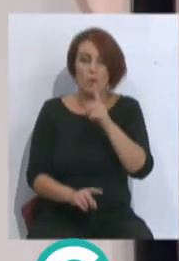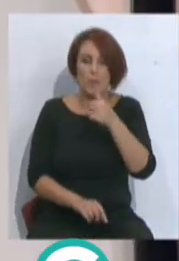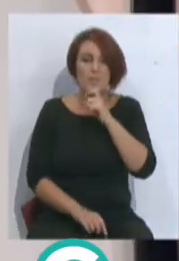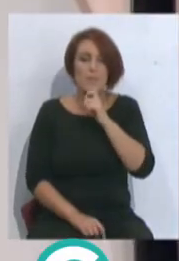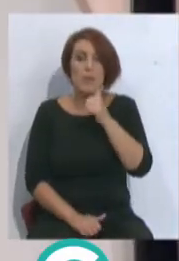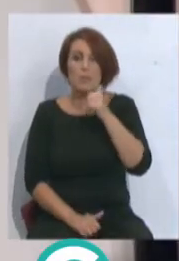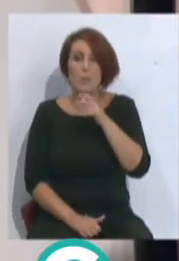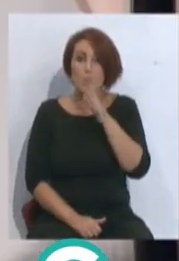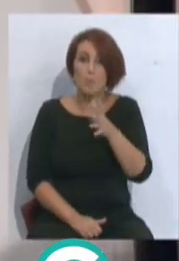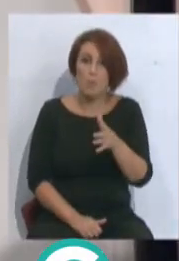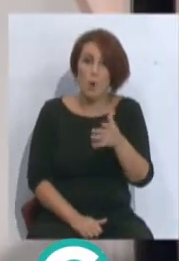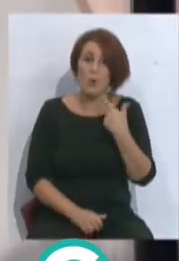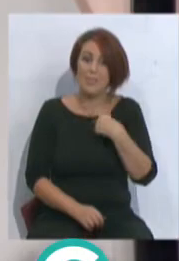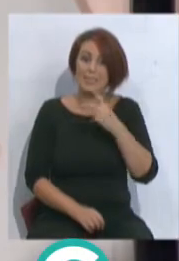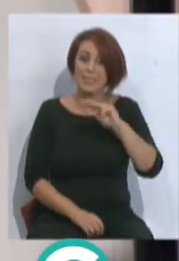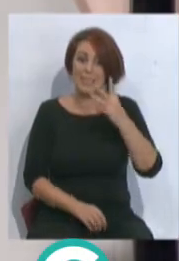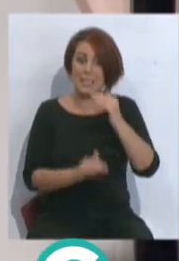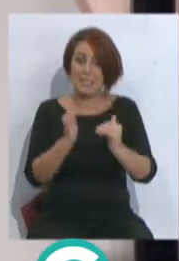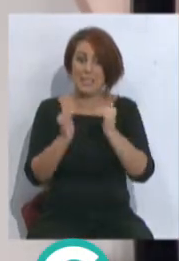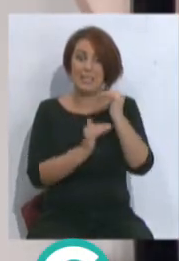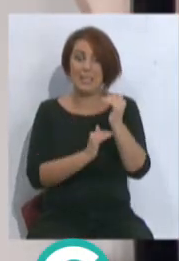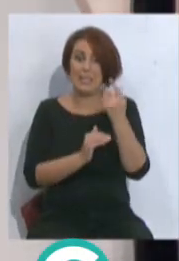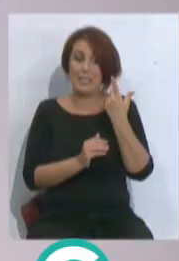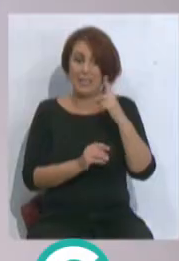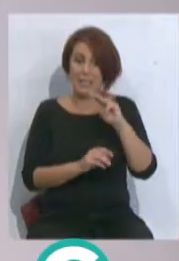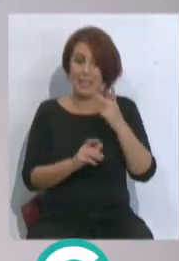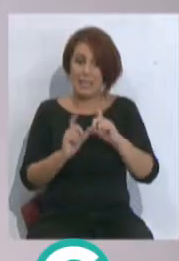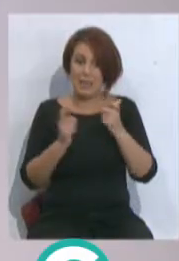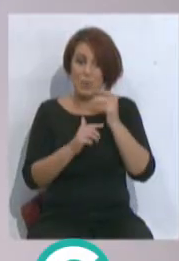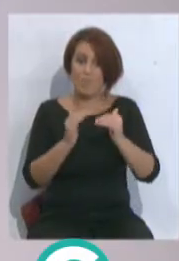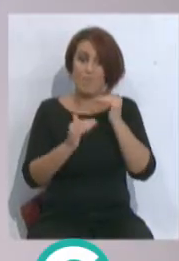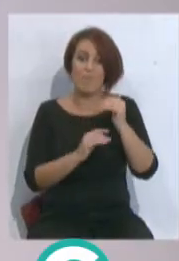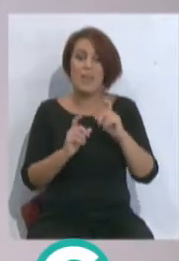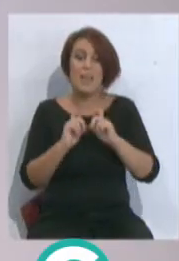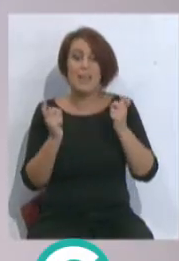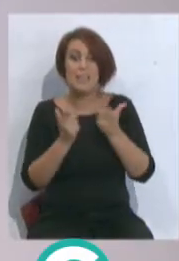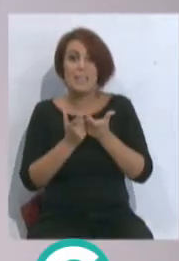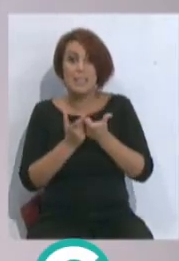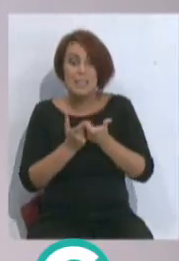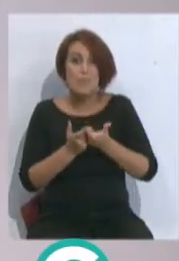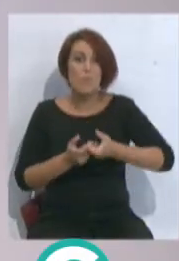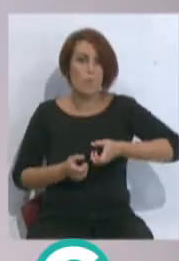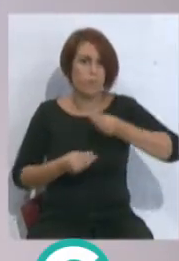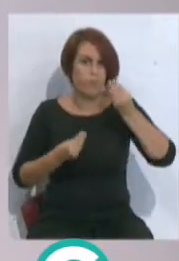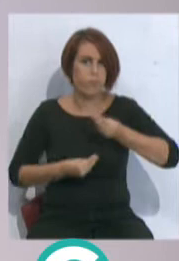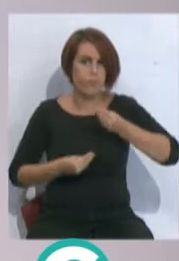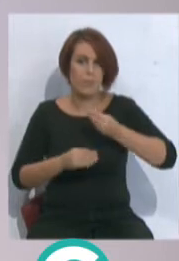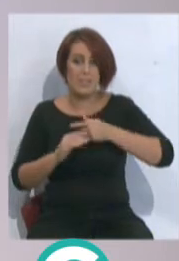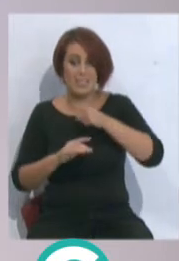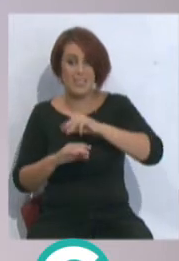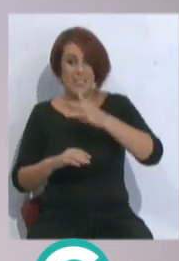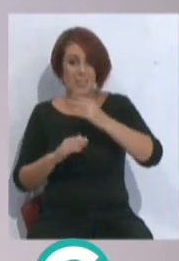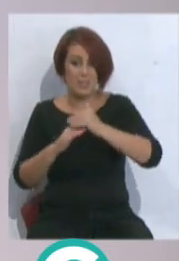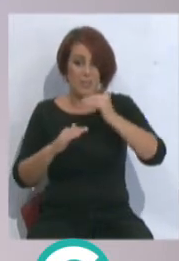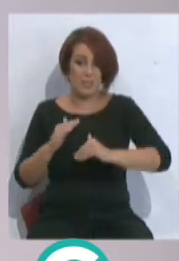¿Por qué? Porque los tres que ascendido tienen mejores plantillas que los que descendieron y se han reforzado incluso mejor